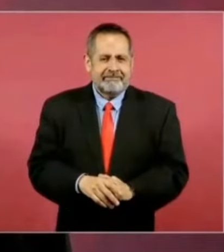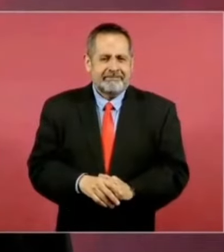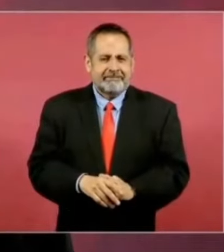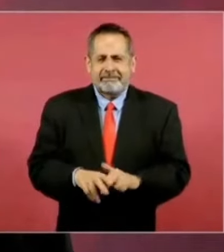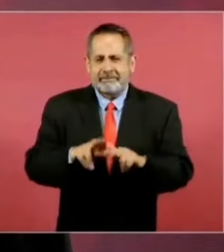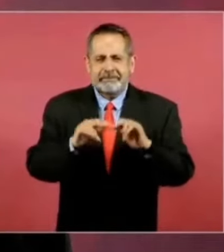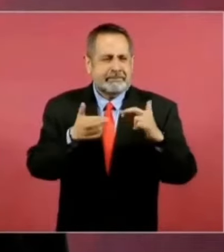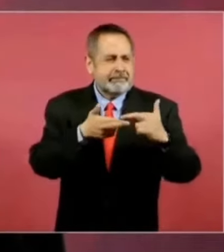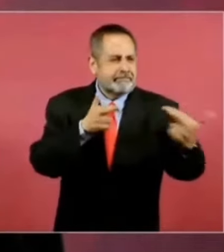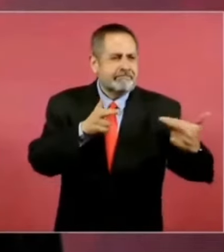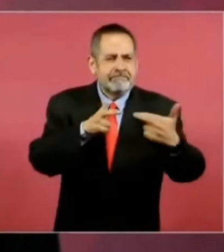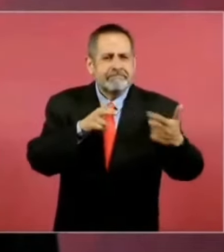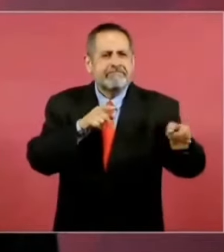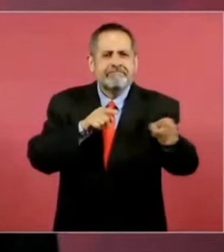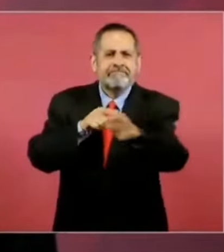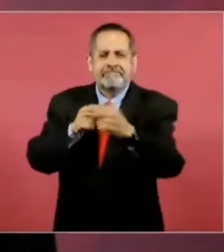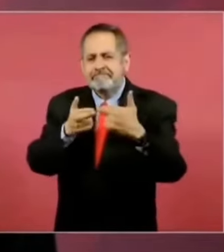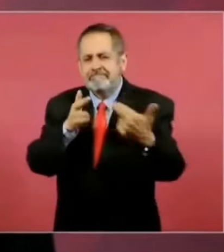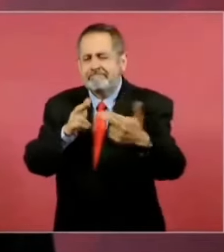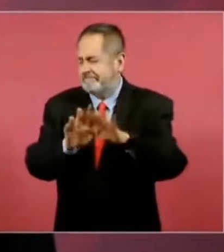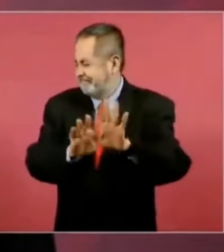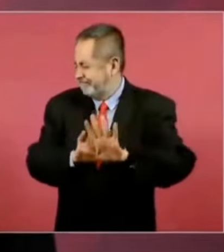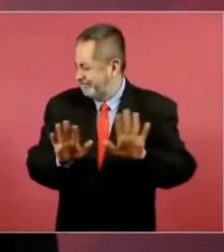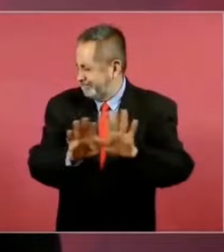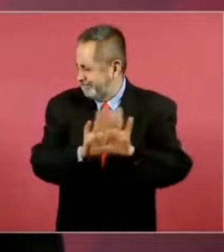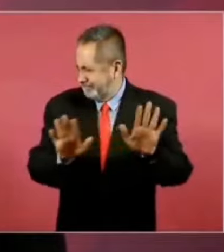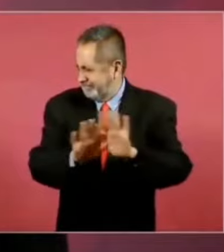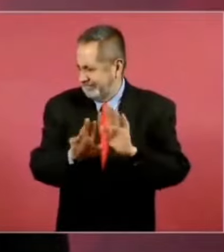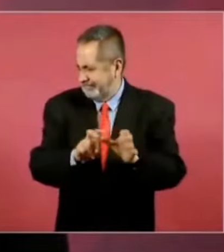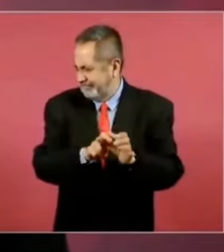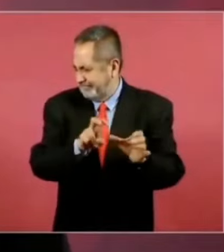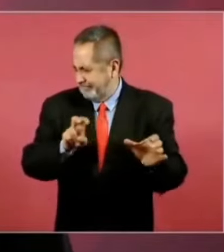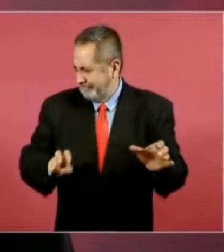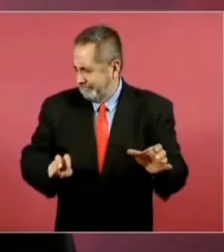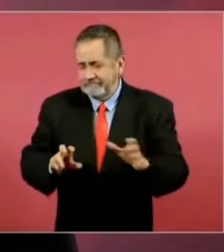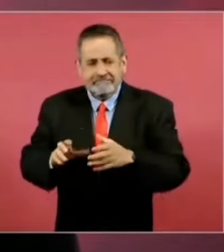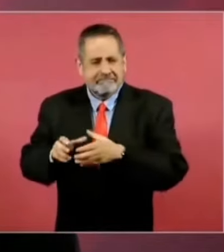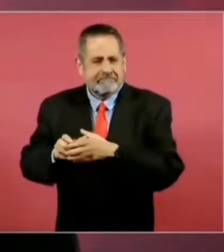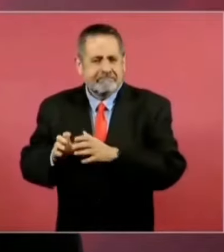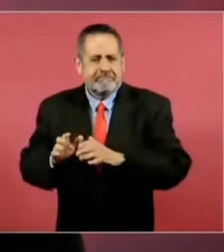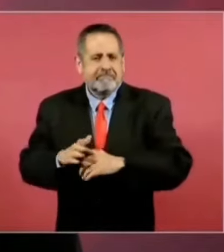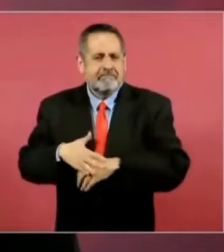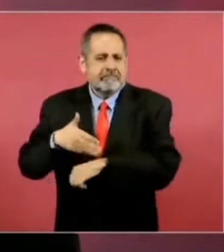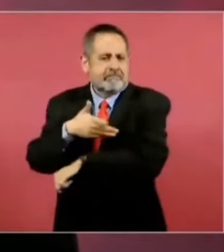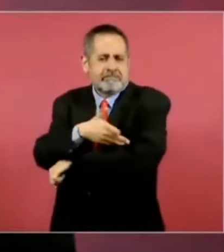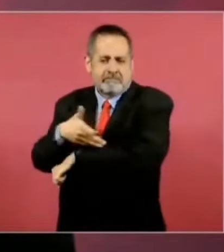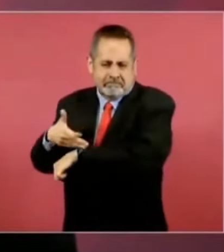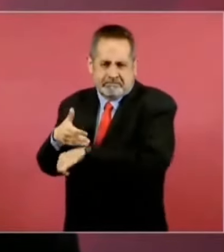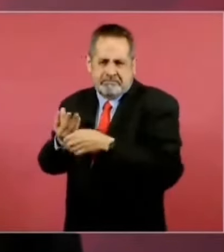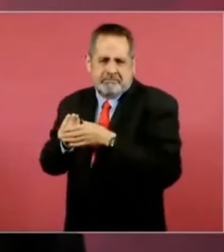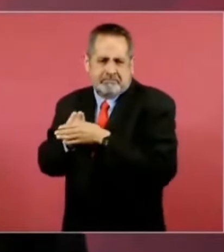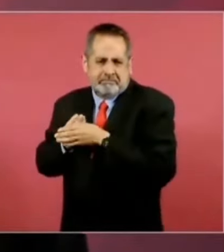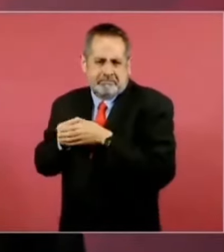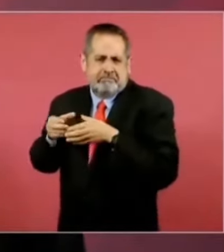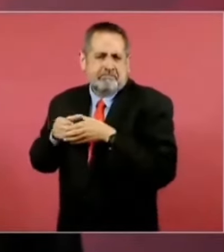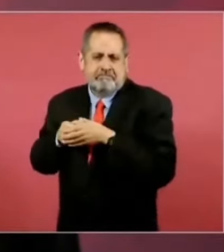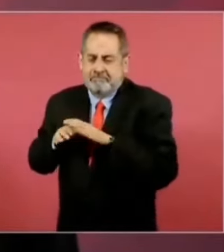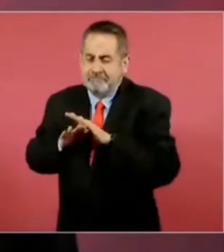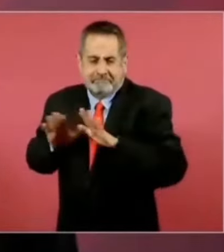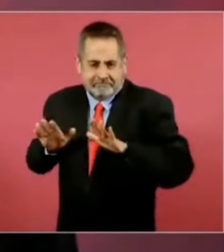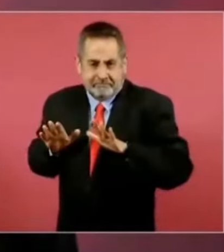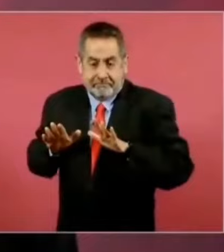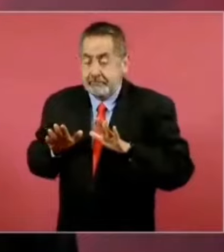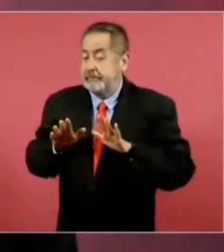relación, más que la familiar y eso